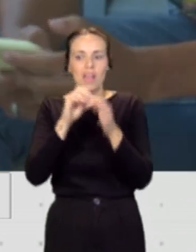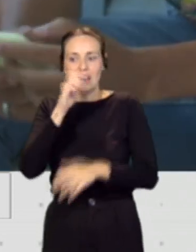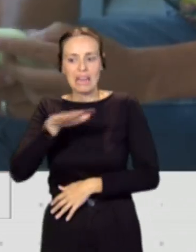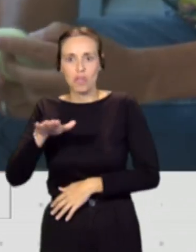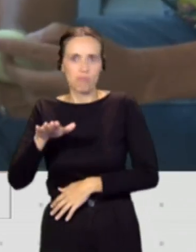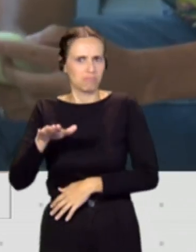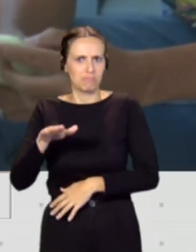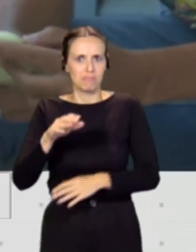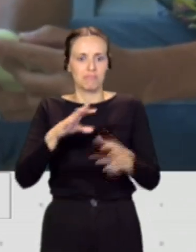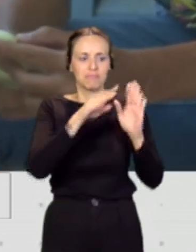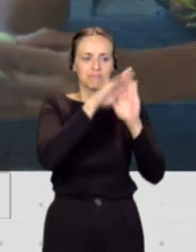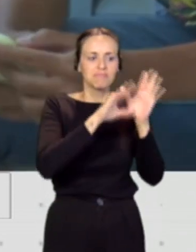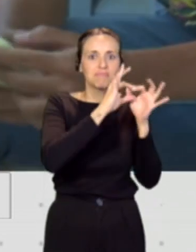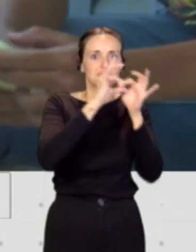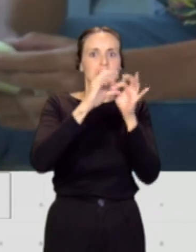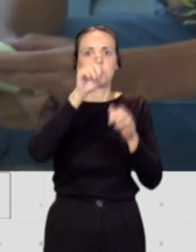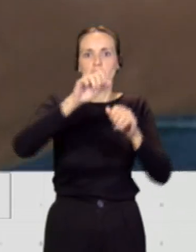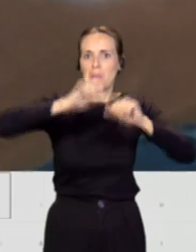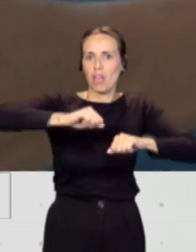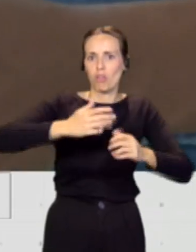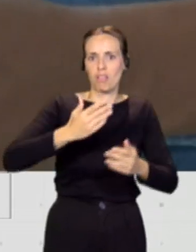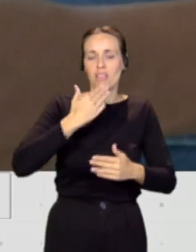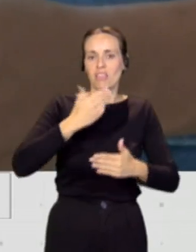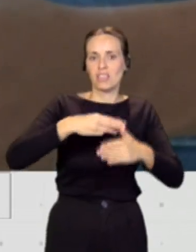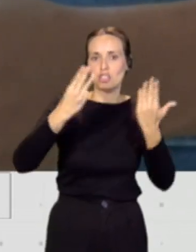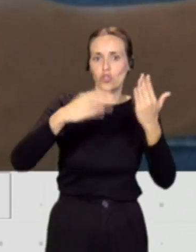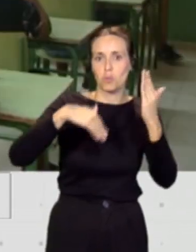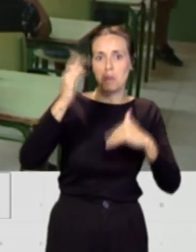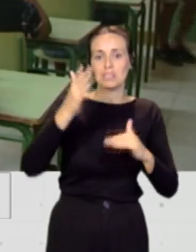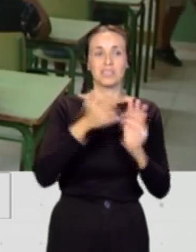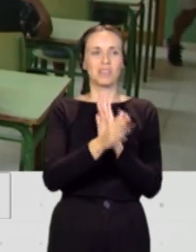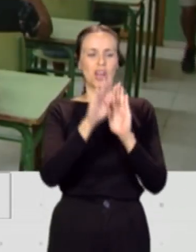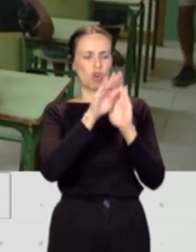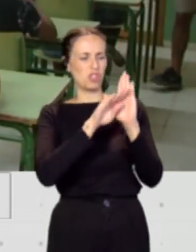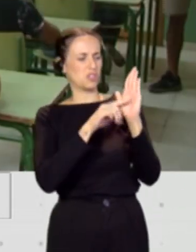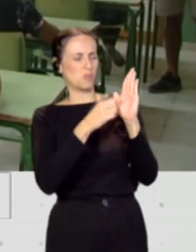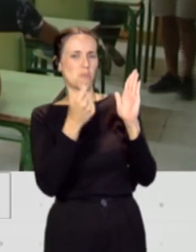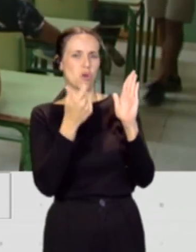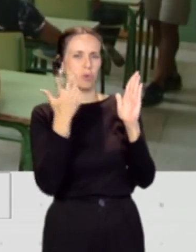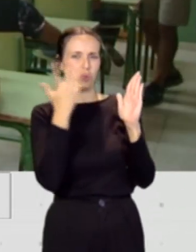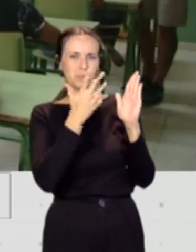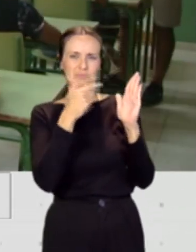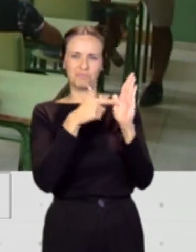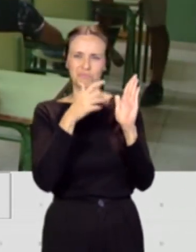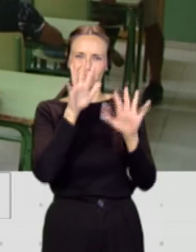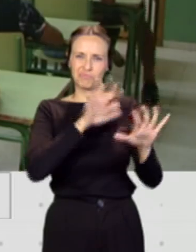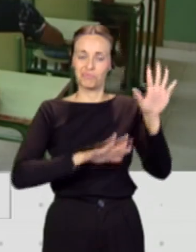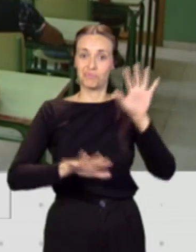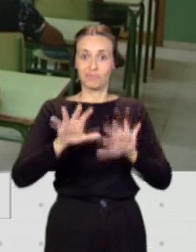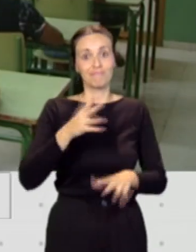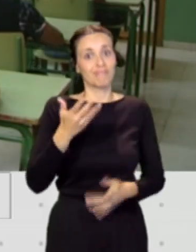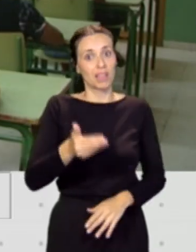están pensados para los mayores de edad. Suelen ser términos y condiciones un tanto confusos y, por tanto, es muy importante que